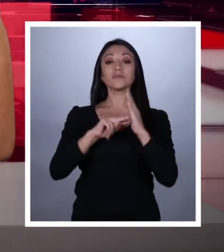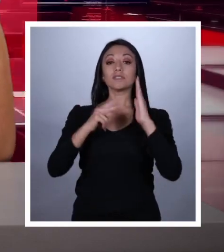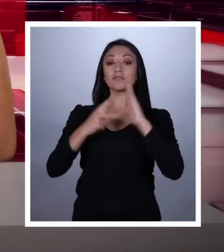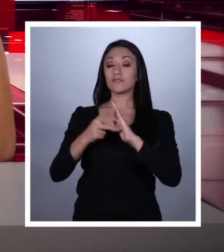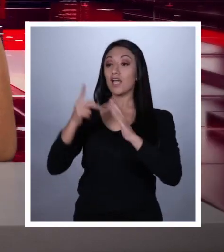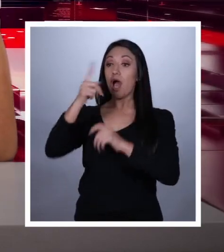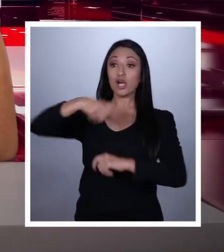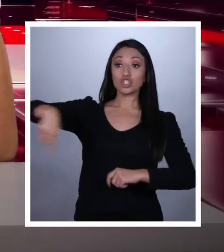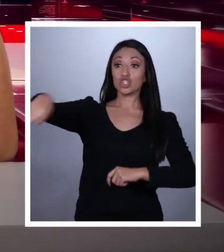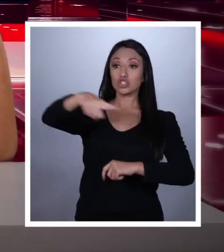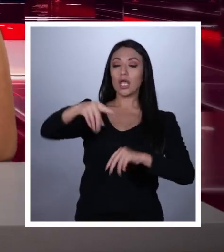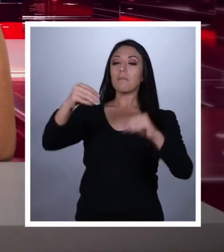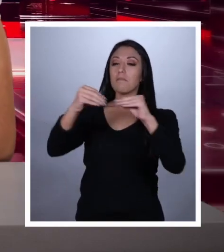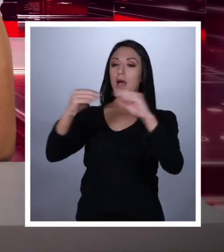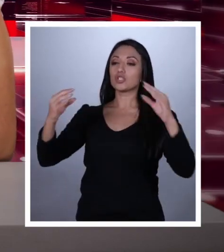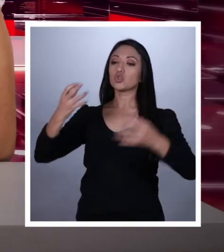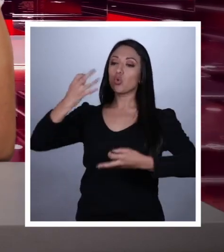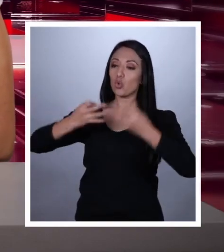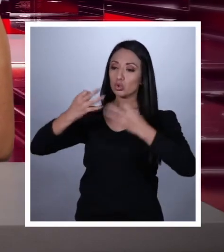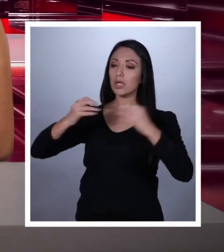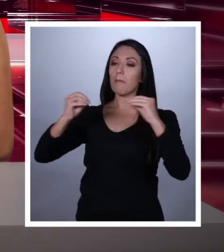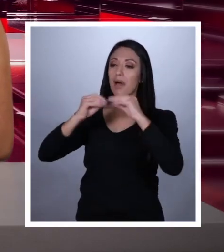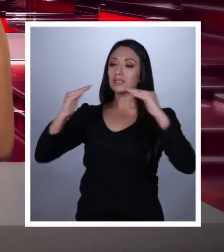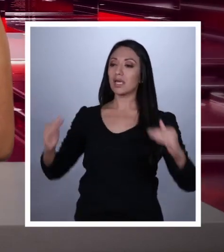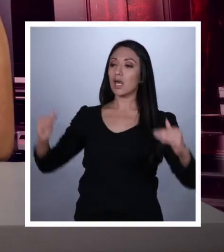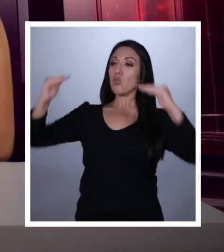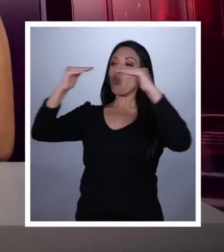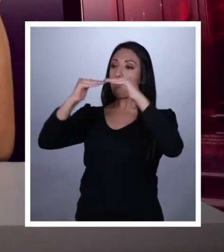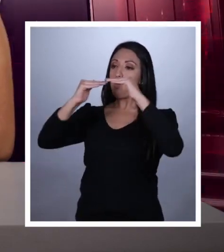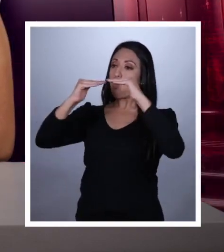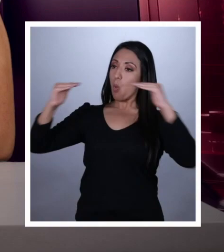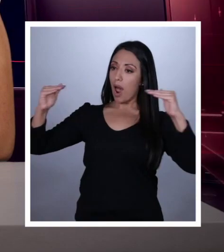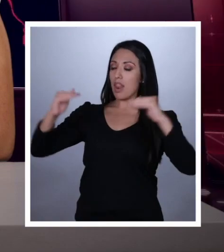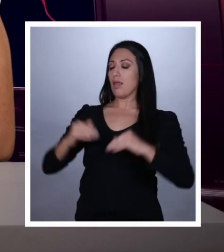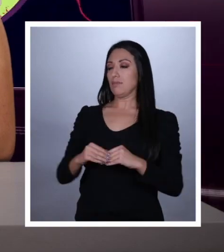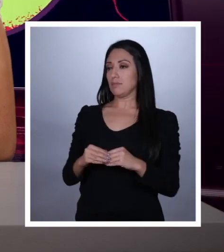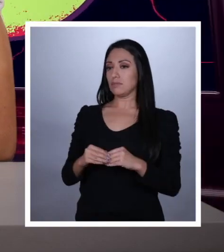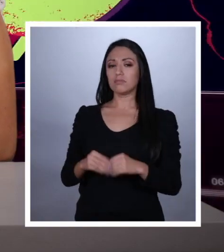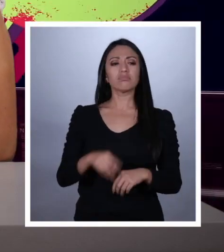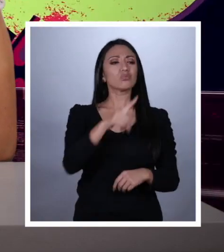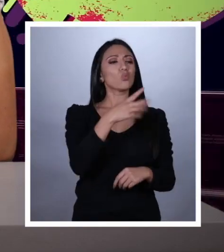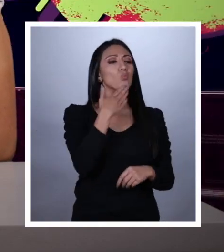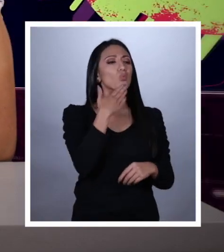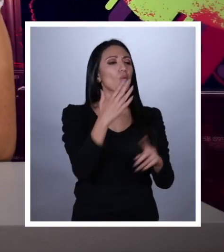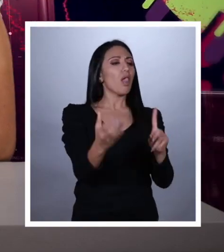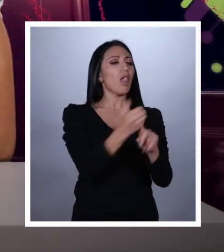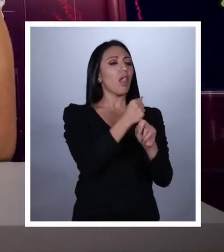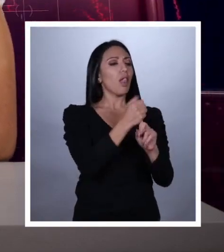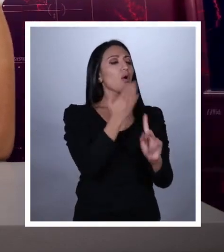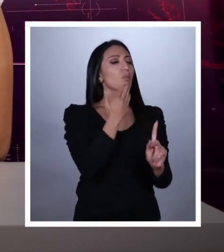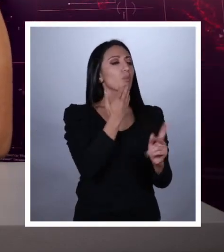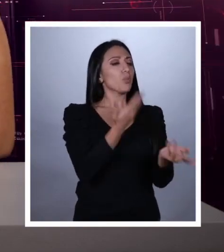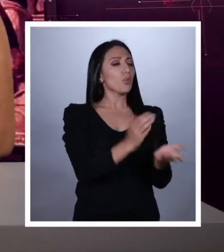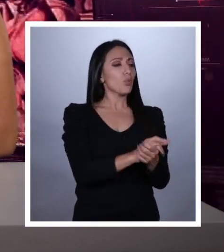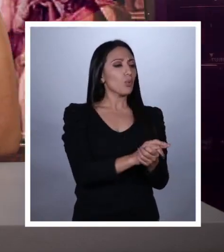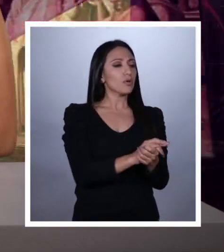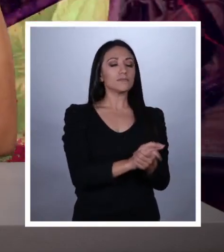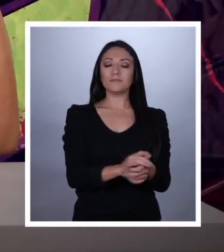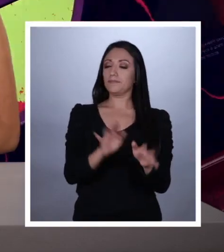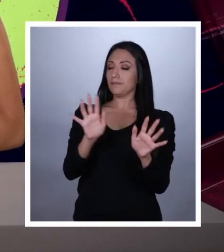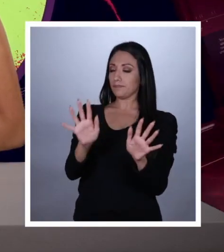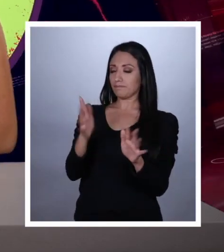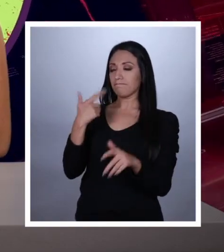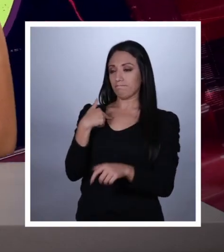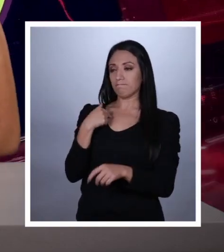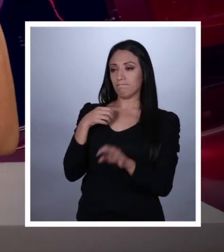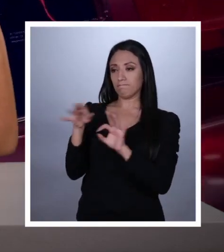sociedades sean más justas e igualitarias. ¿Y cómo puede usted lograr esto? Pues,